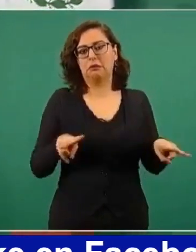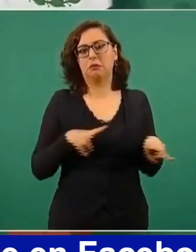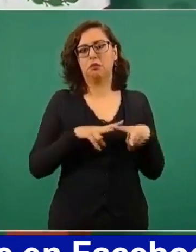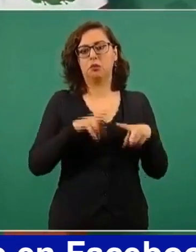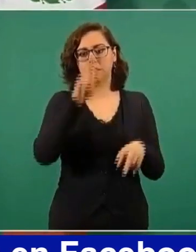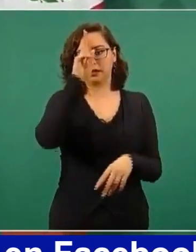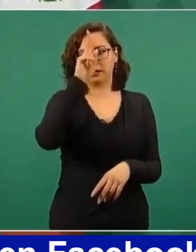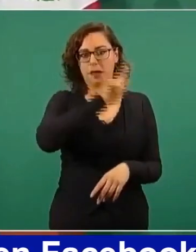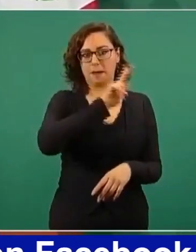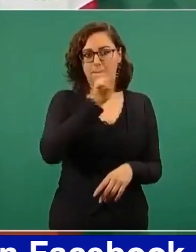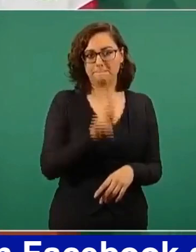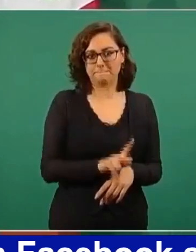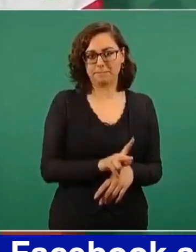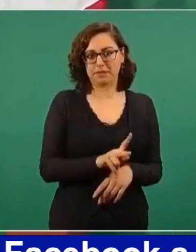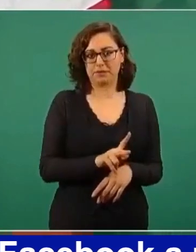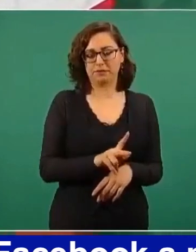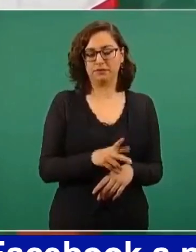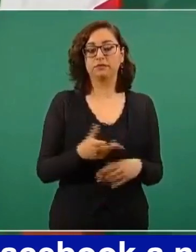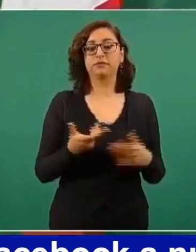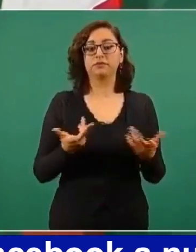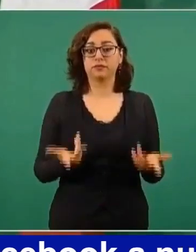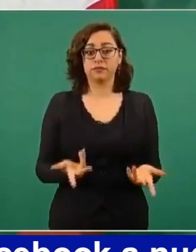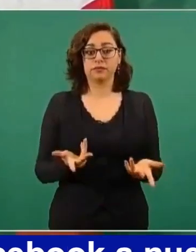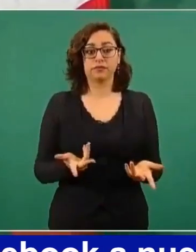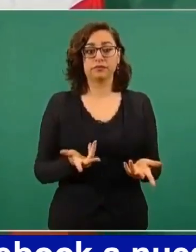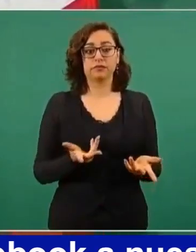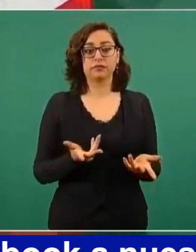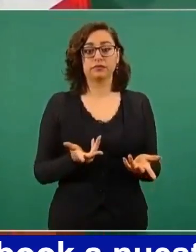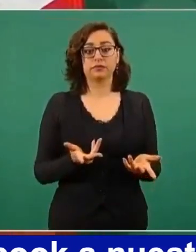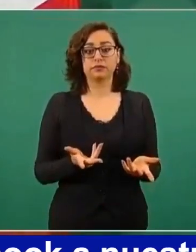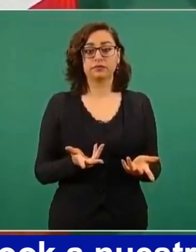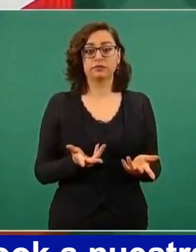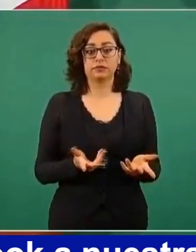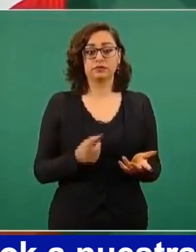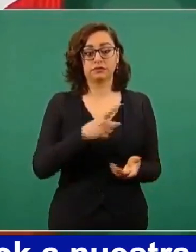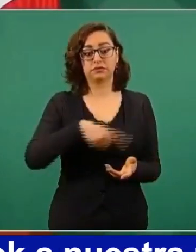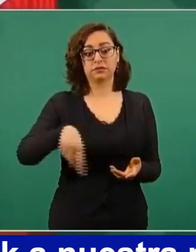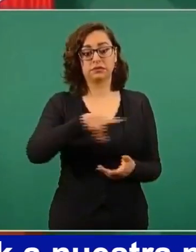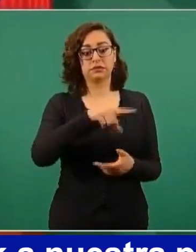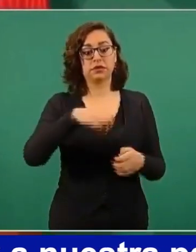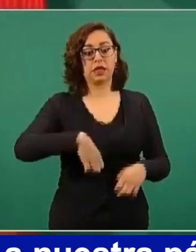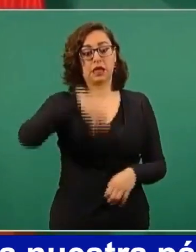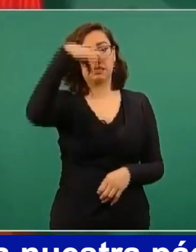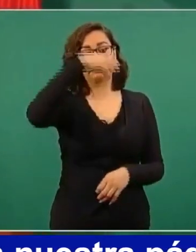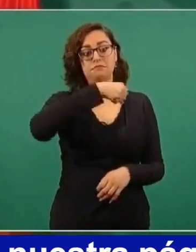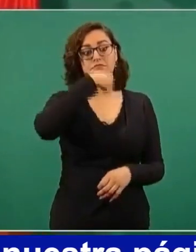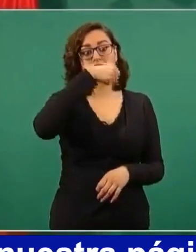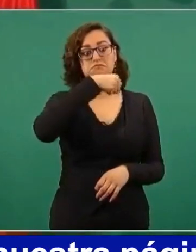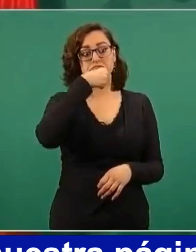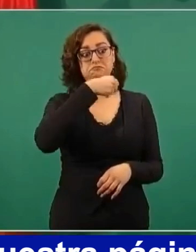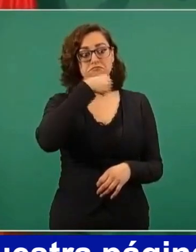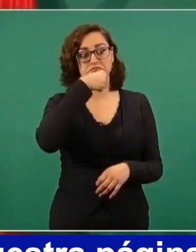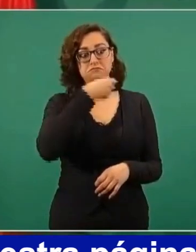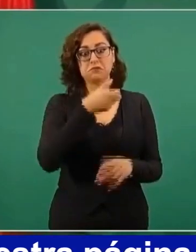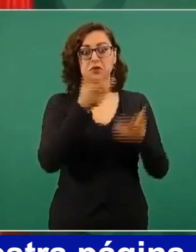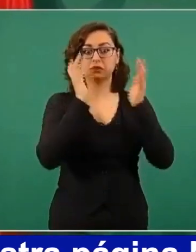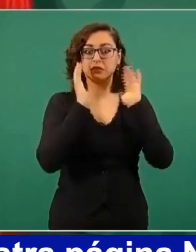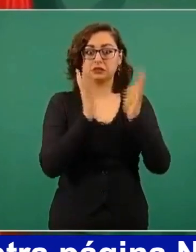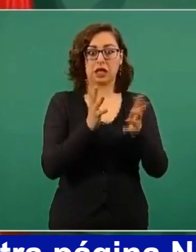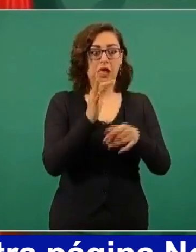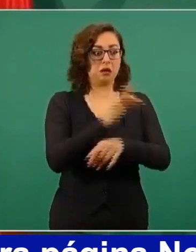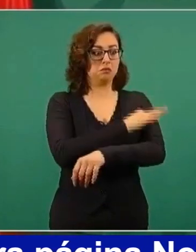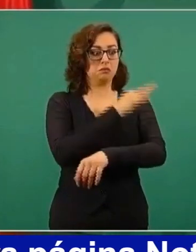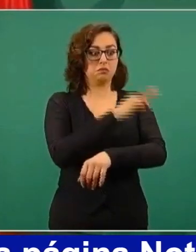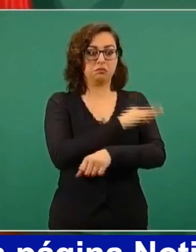Si ya vacunamos a la mayoría de los adultos mayores, pues vamos